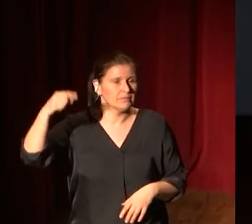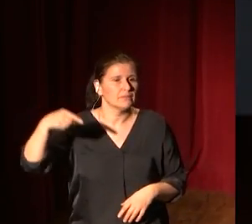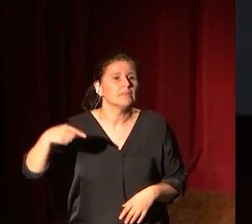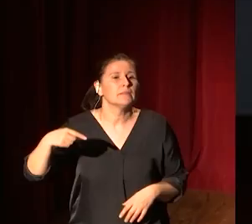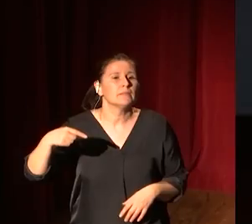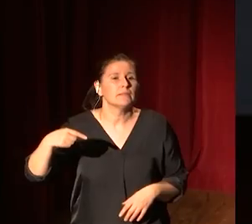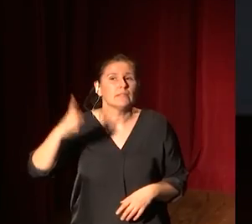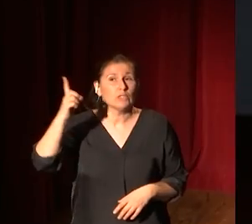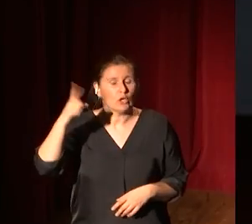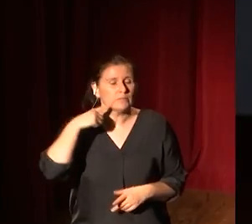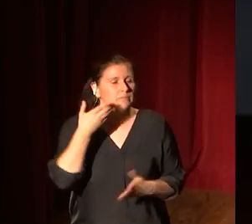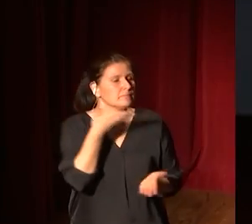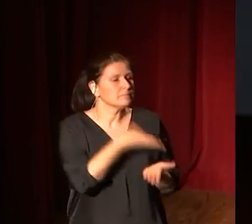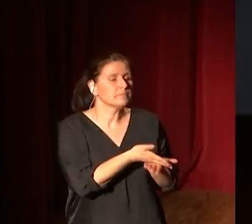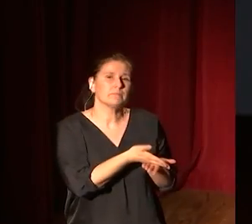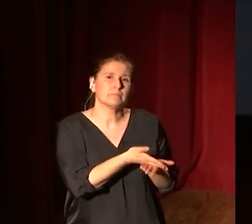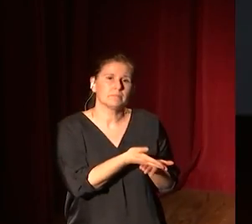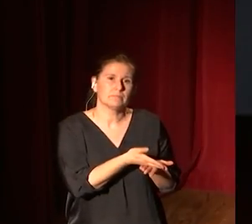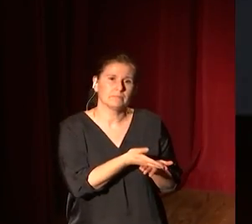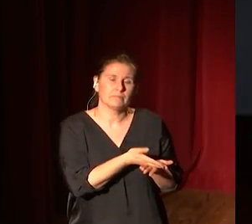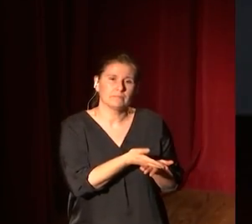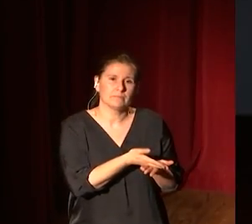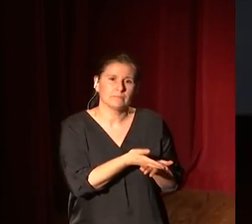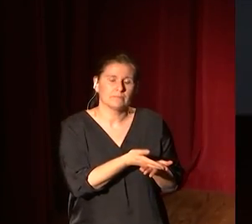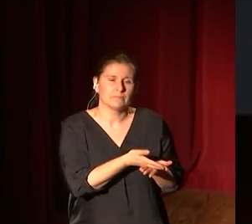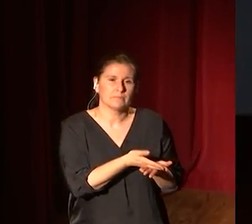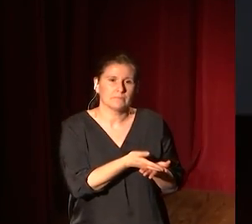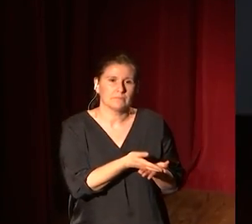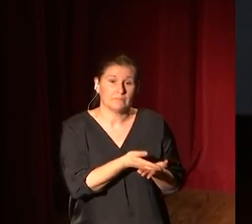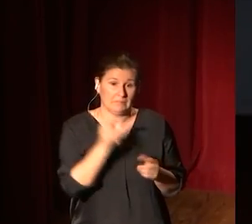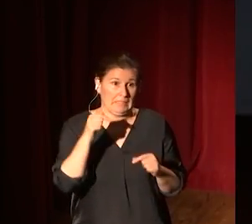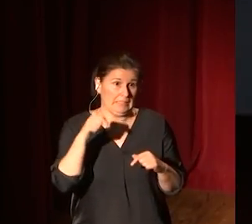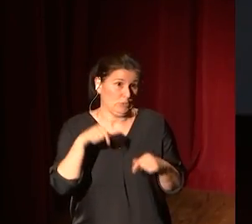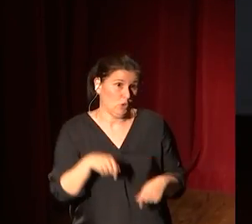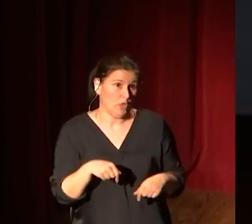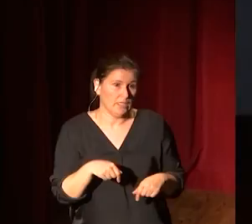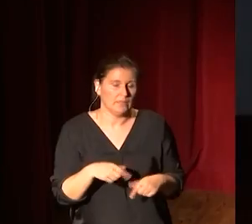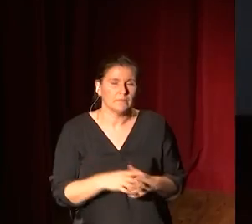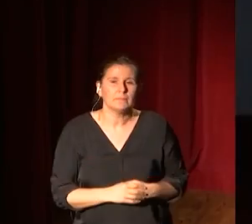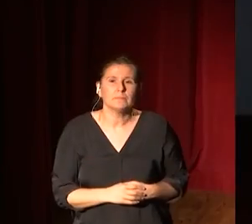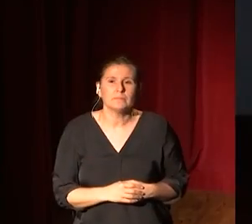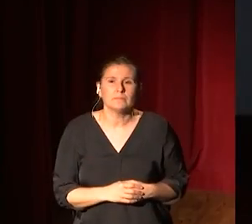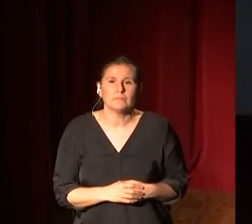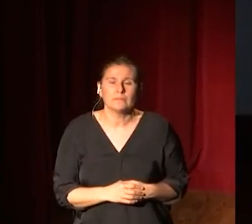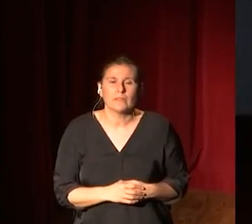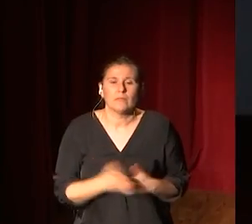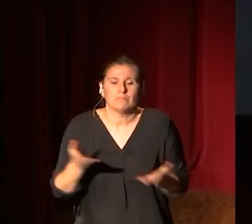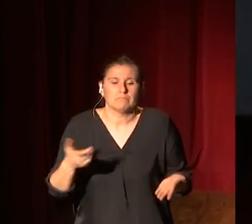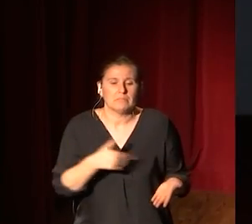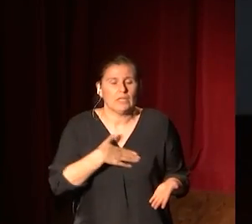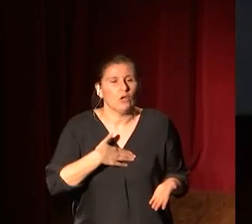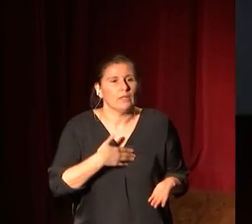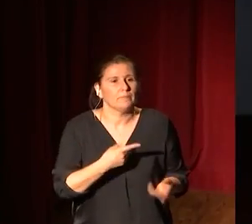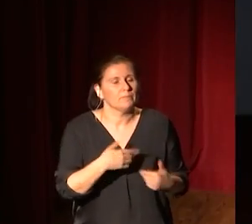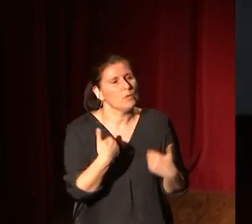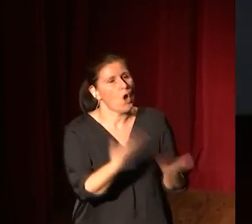y Dios le pide que, bueno, que Abraham dice, aquí estoy, esto está en la, y le dice, pues mira, quiero que me ofrezcas